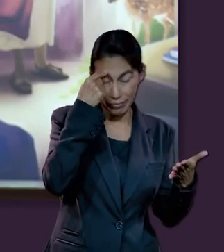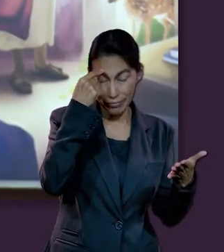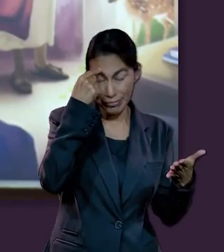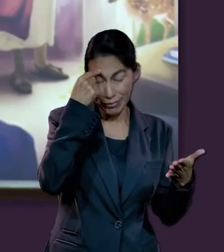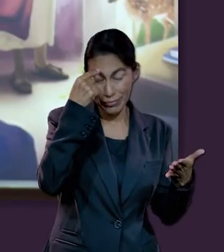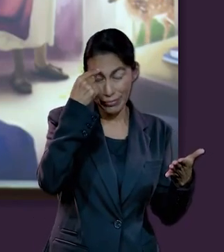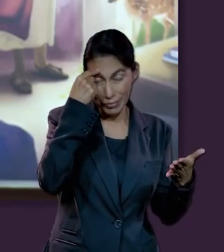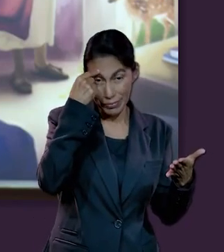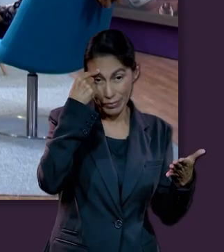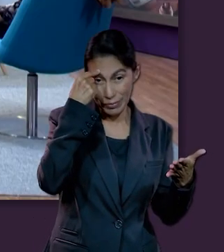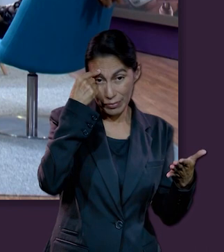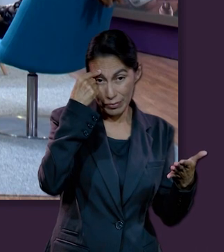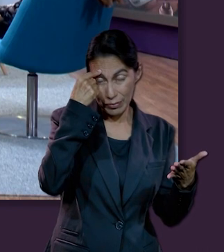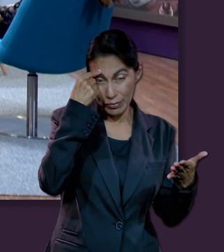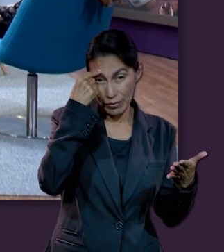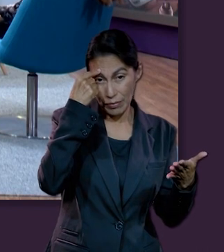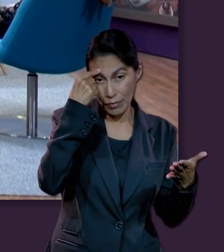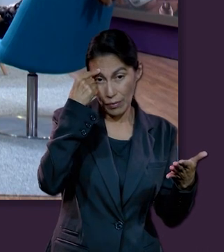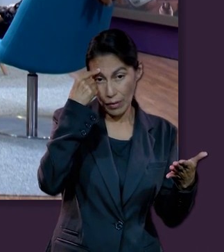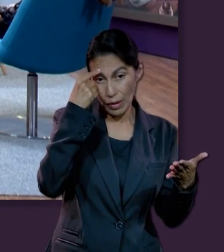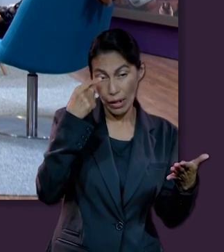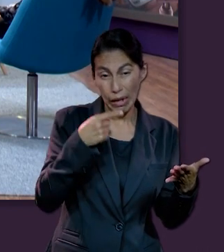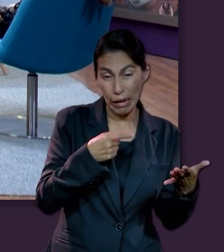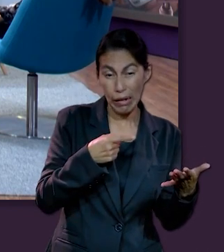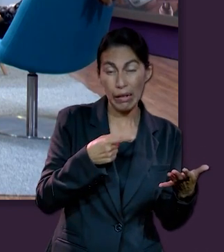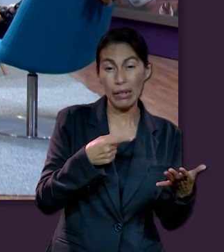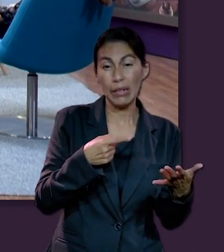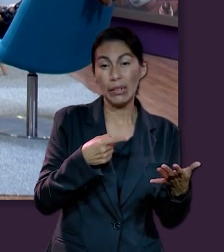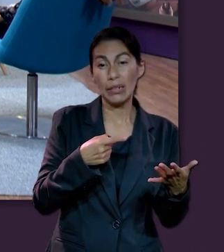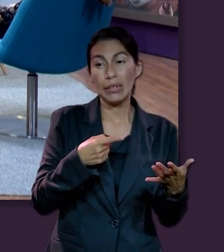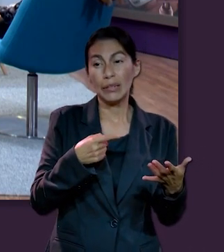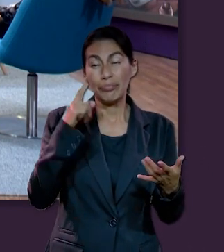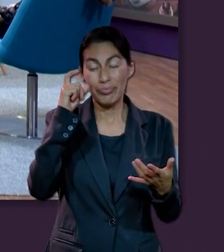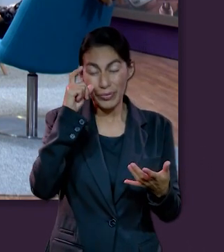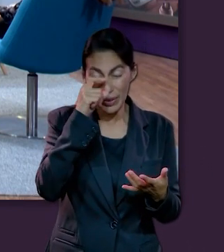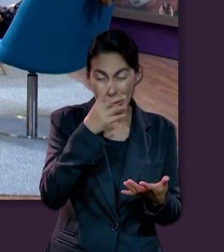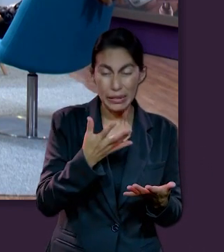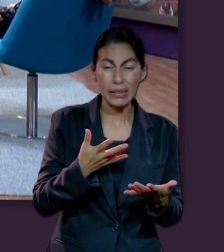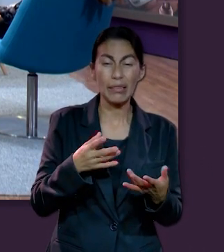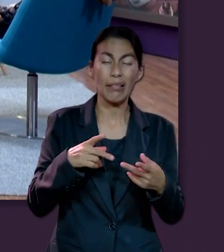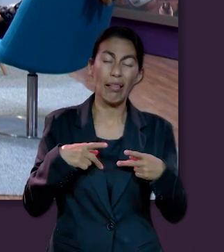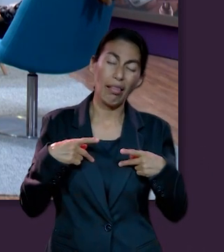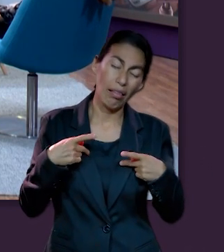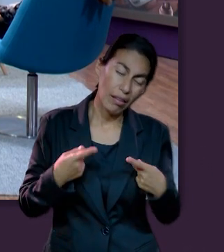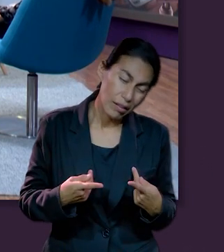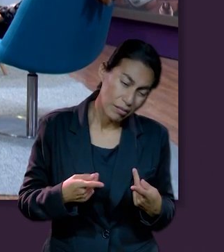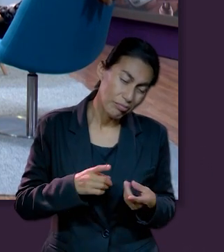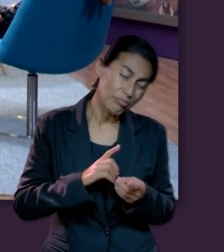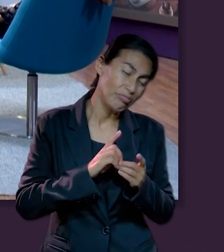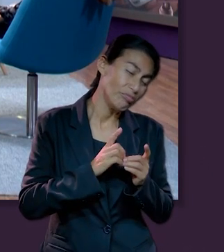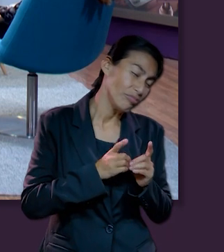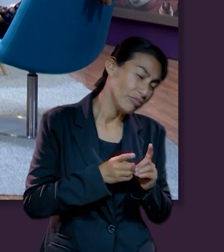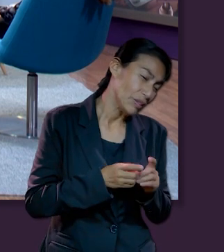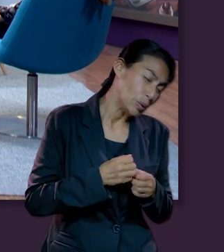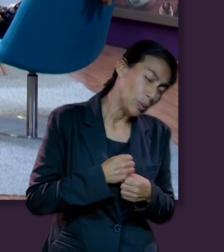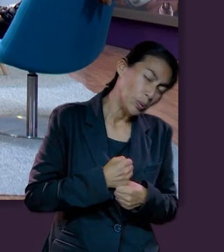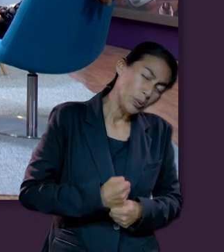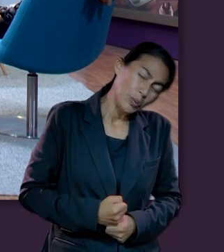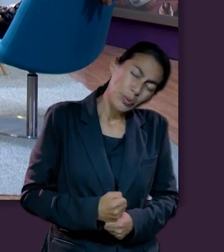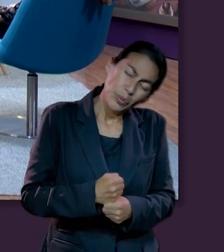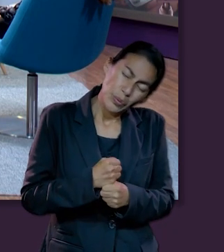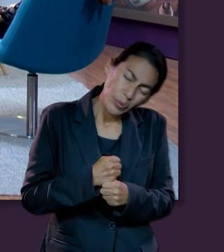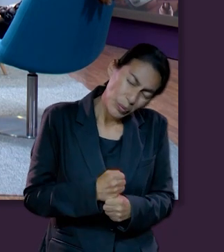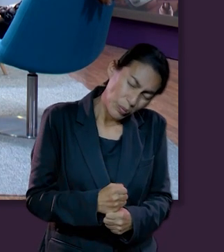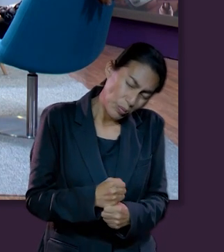reflexiones que ciertamente parecen muy, que está en una situación de depresión, una